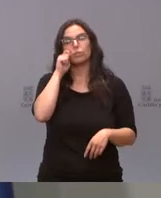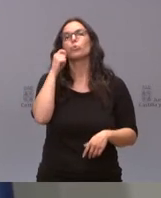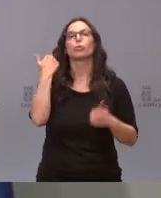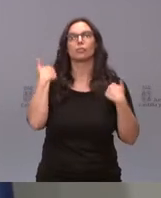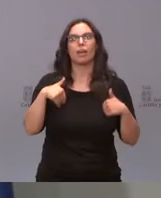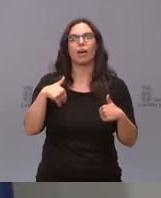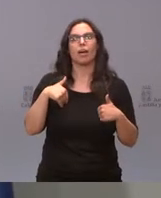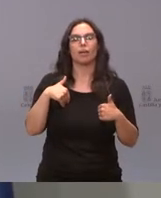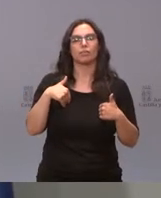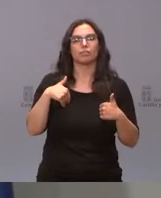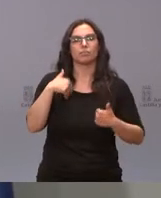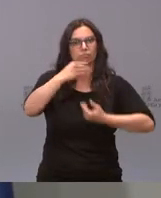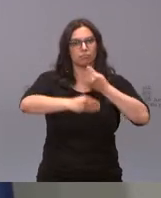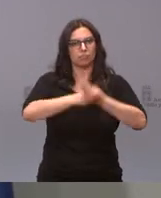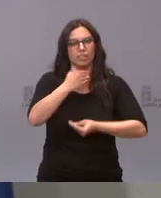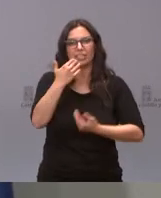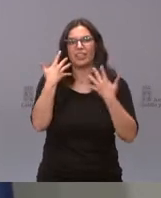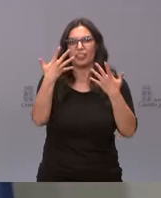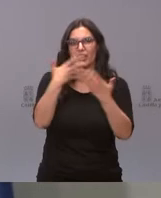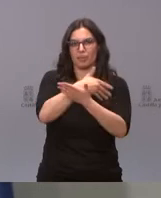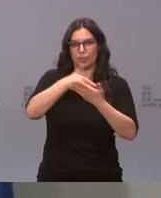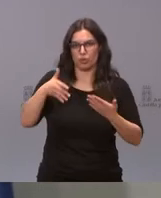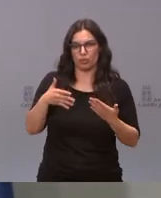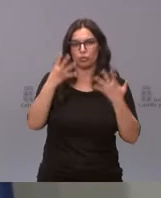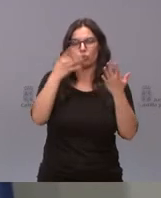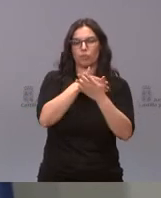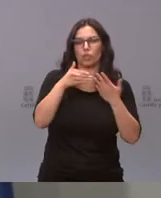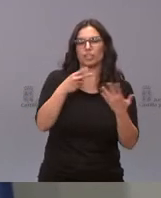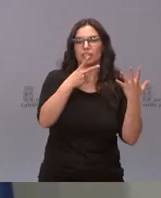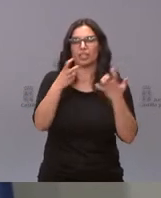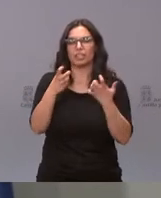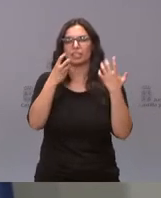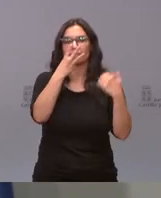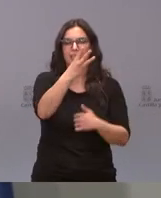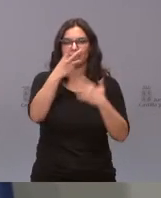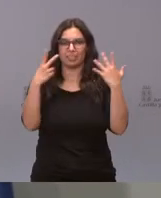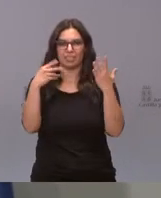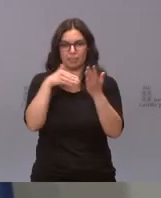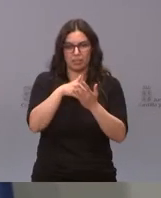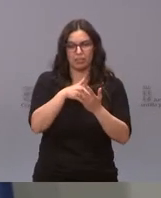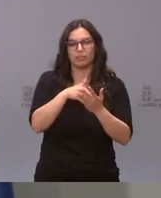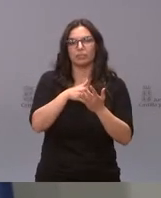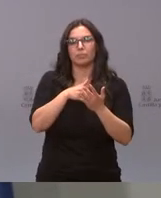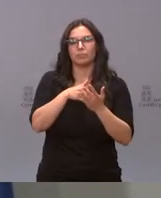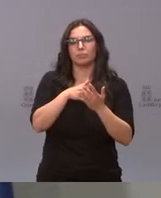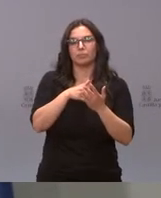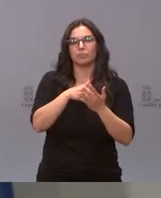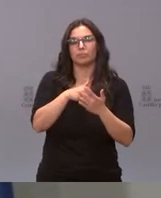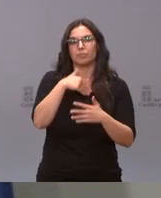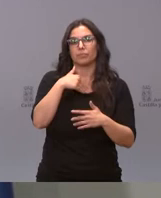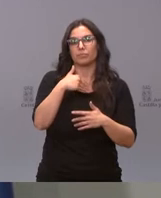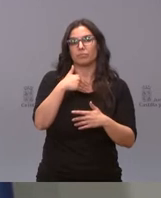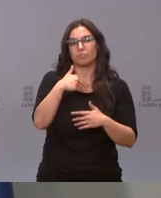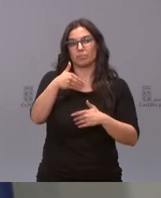ejecutado casi 10 millones, 9.737.000 de los más de 20,